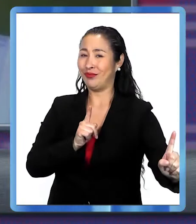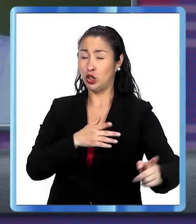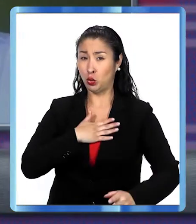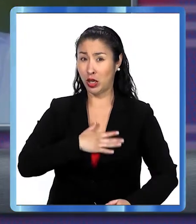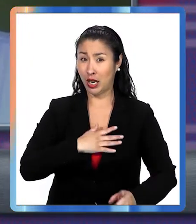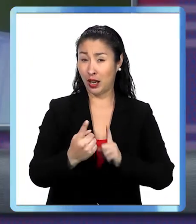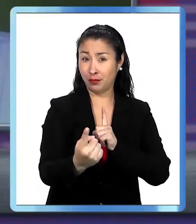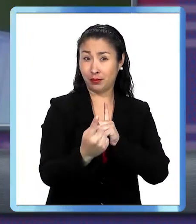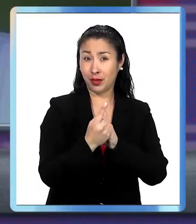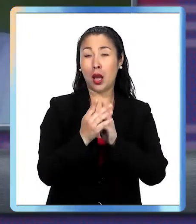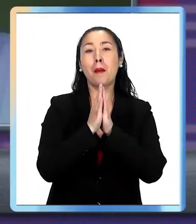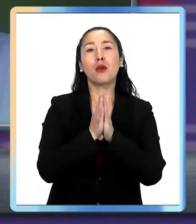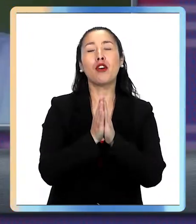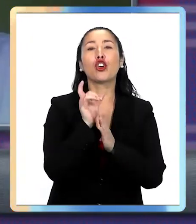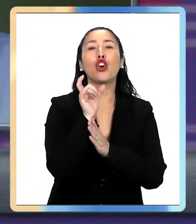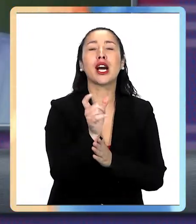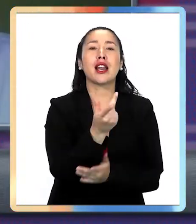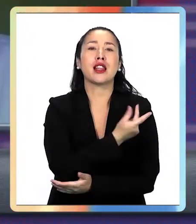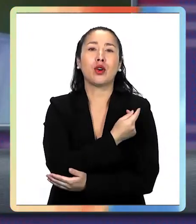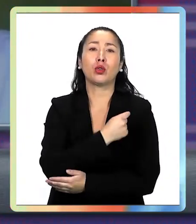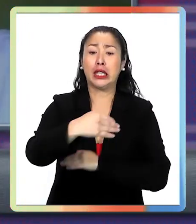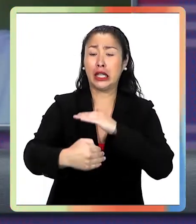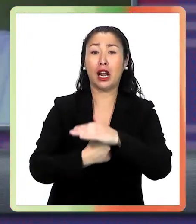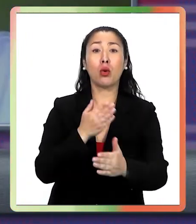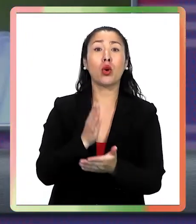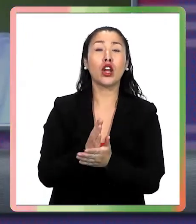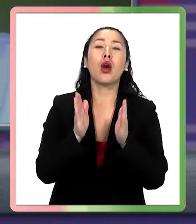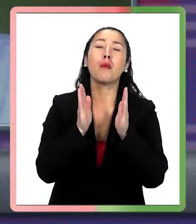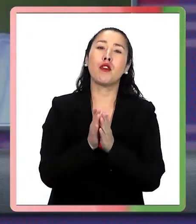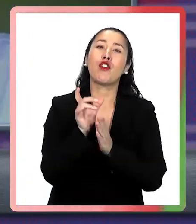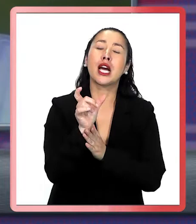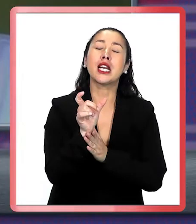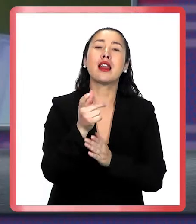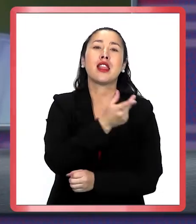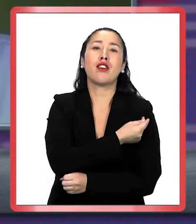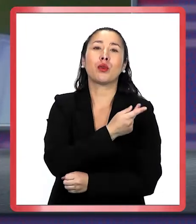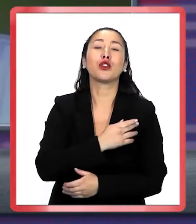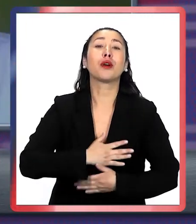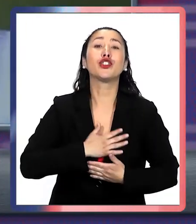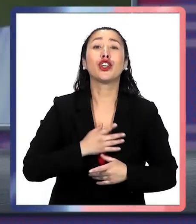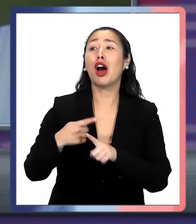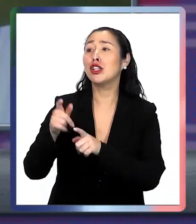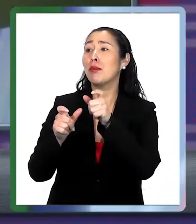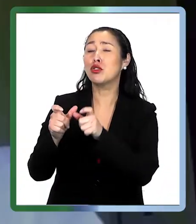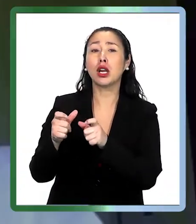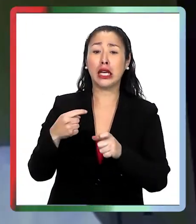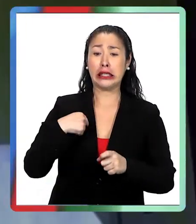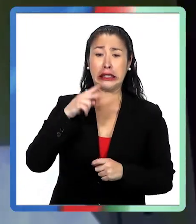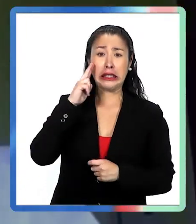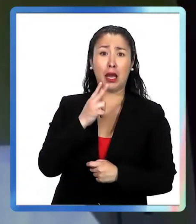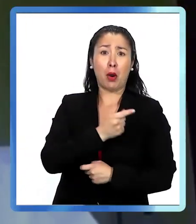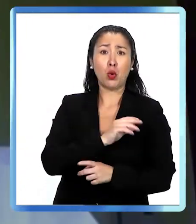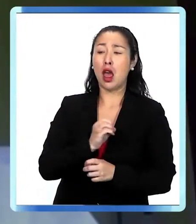Entonces, si quieres estar conmigo, por favor, con pase de movilidad. Si quieres entrar a un colegio, con pase de movilidad porque no quiero que enferme,